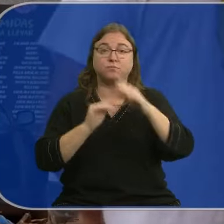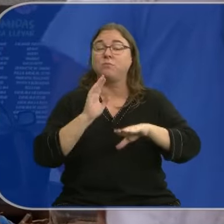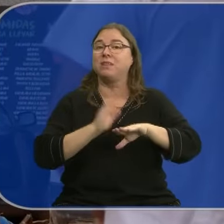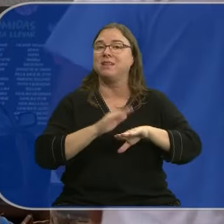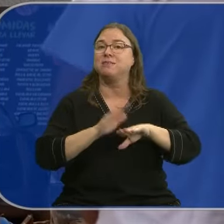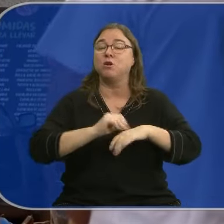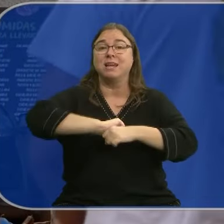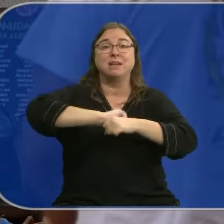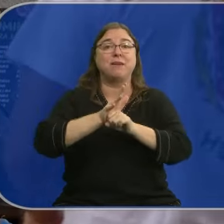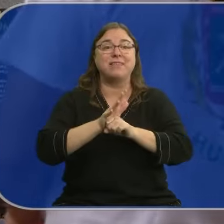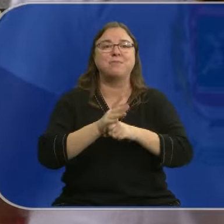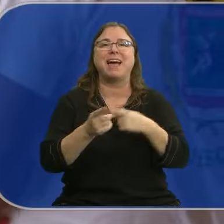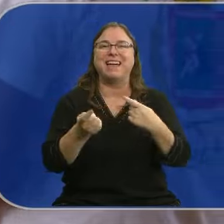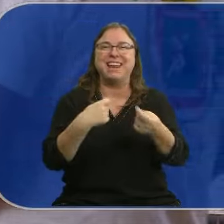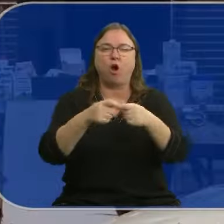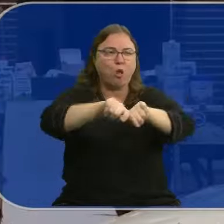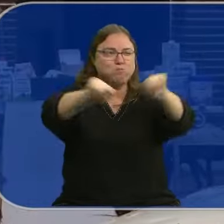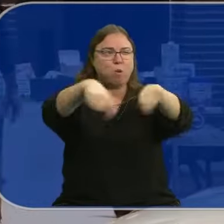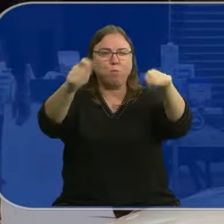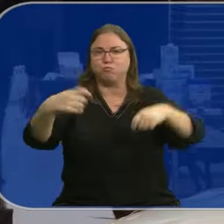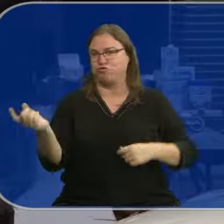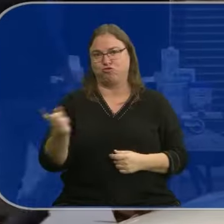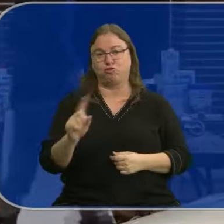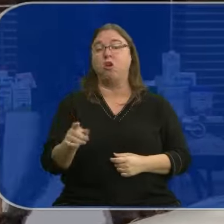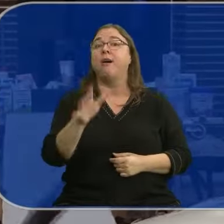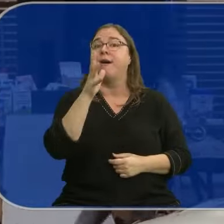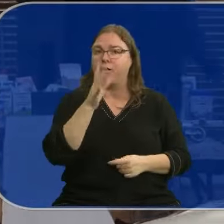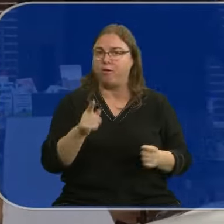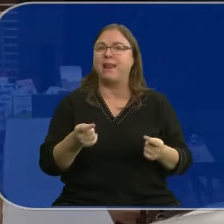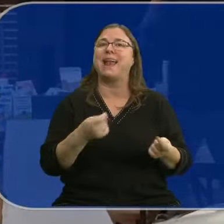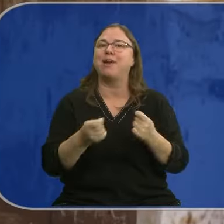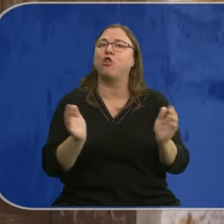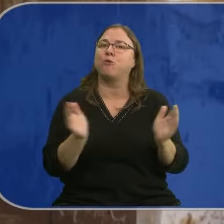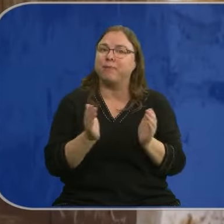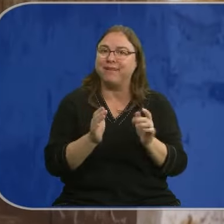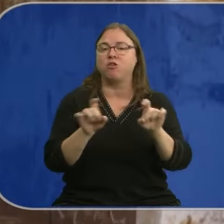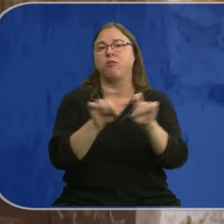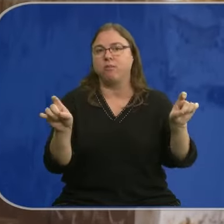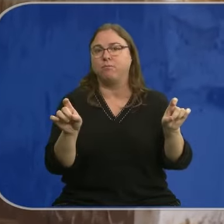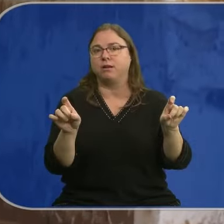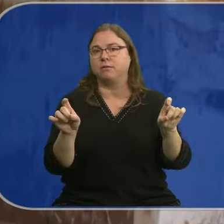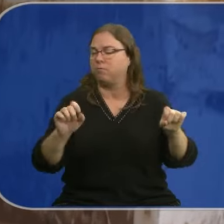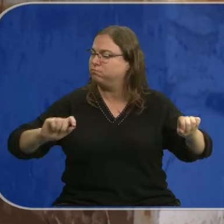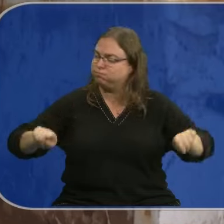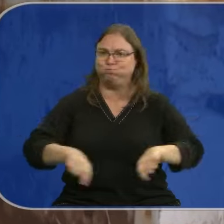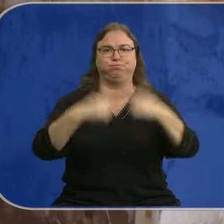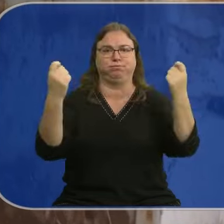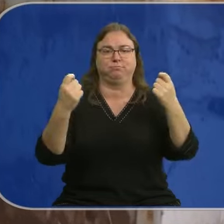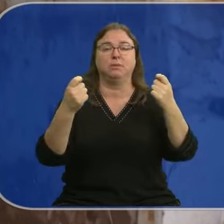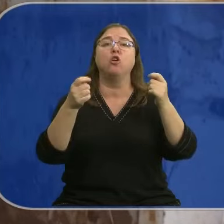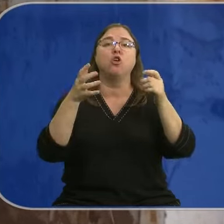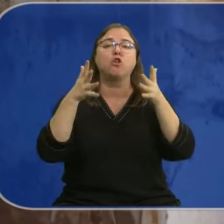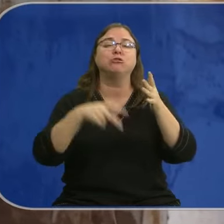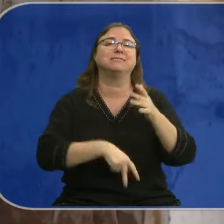pandemia los negocios no se devastaron y ahora hay negocios pequeños, empresas, que han quedado devastadas. El